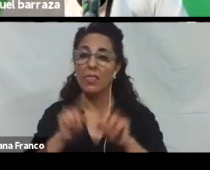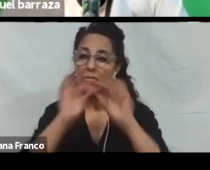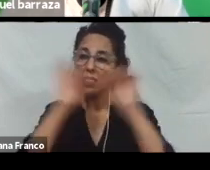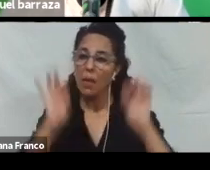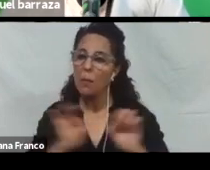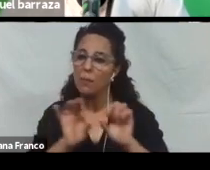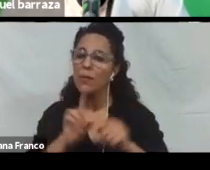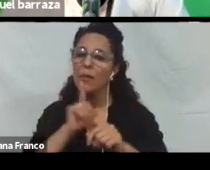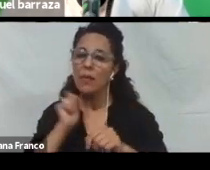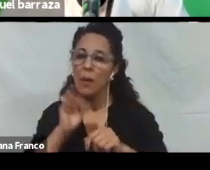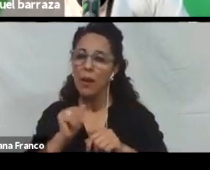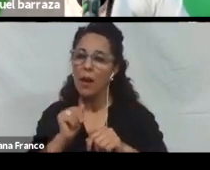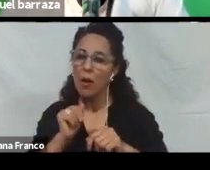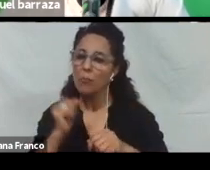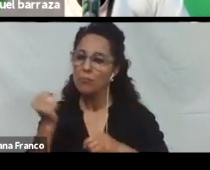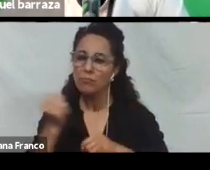Vamos a ver. Algunas características.